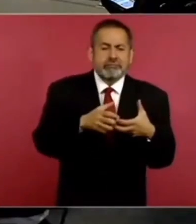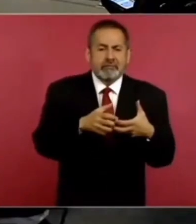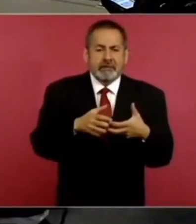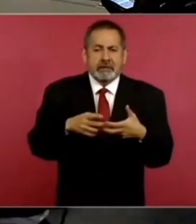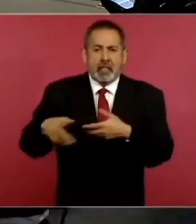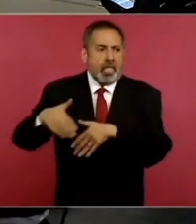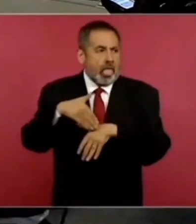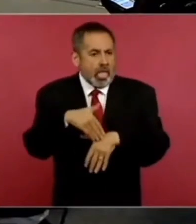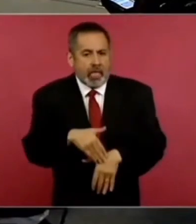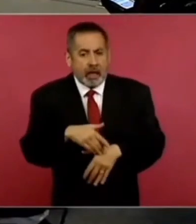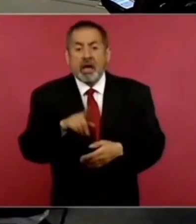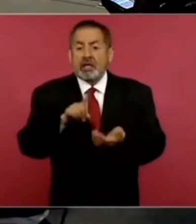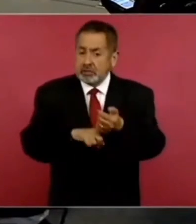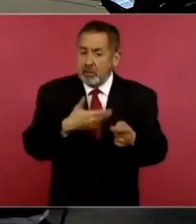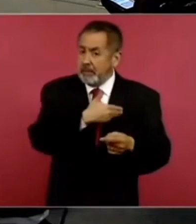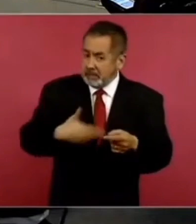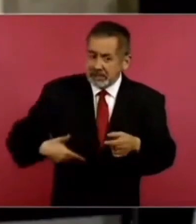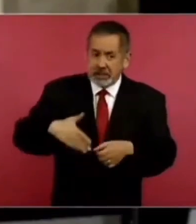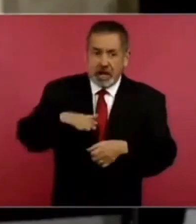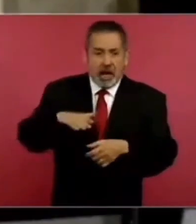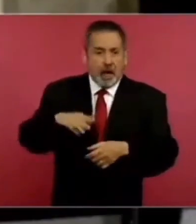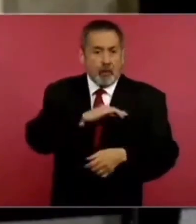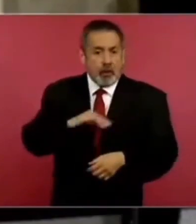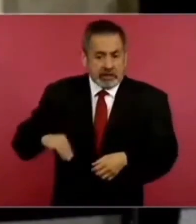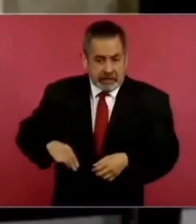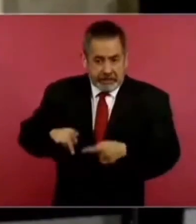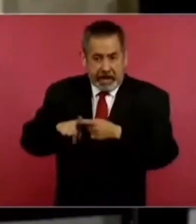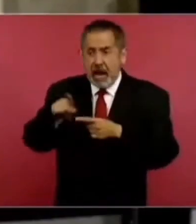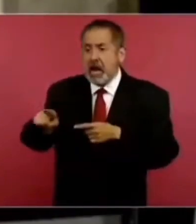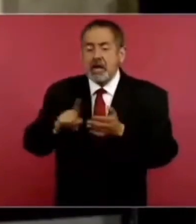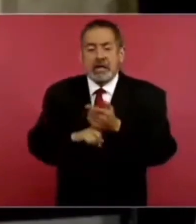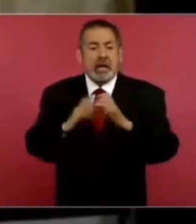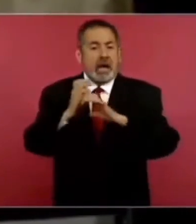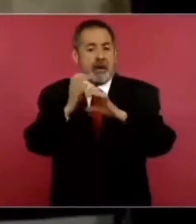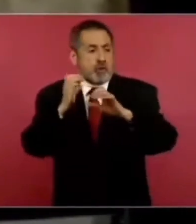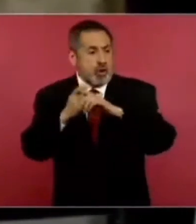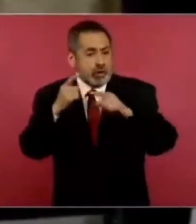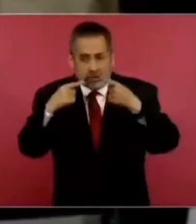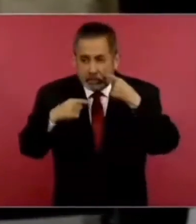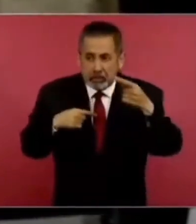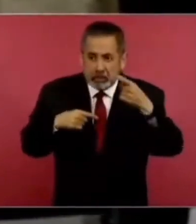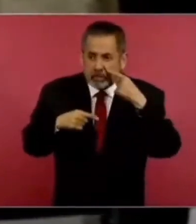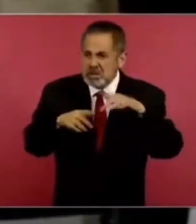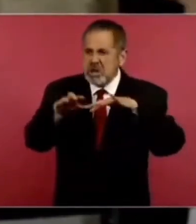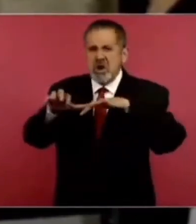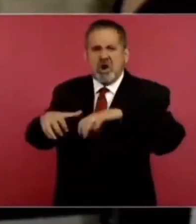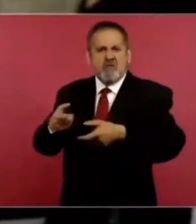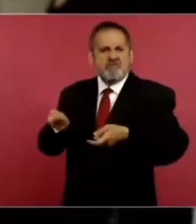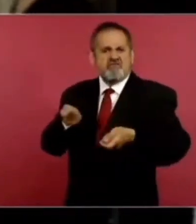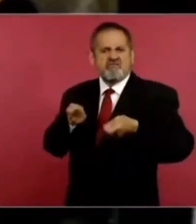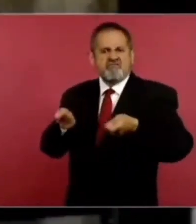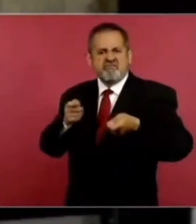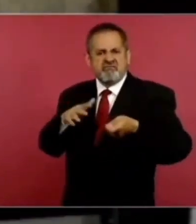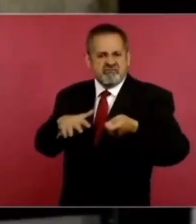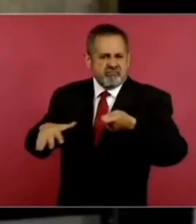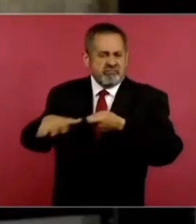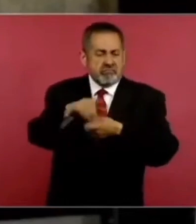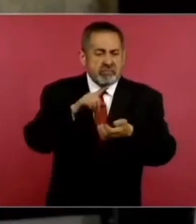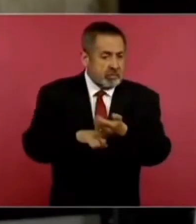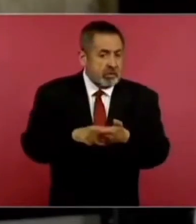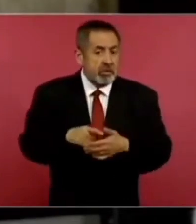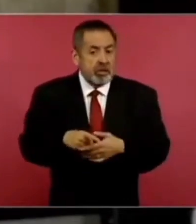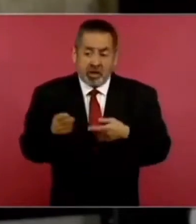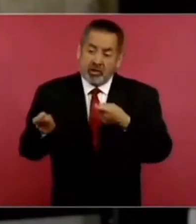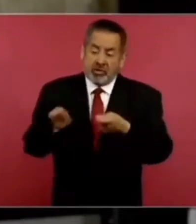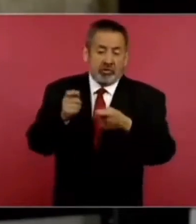hablamos de las presidencias municipales, de los transportes, que es lo primero que vemos que toman el control. Y que cuando se toma